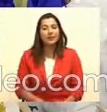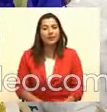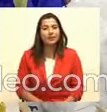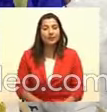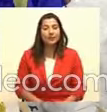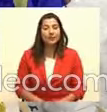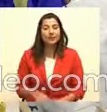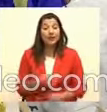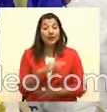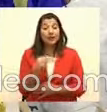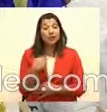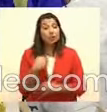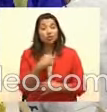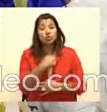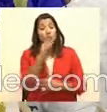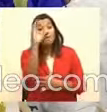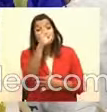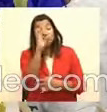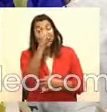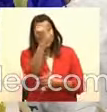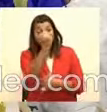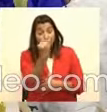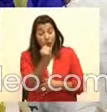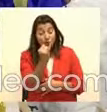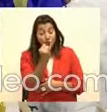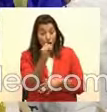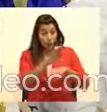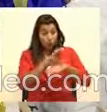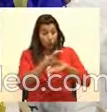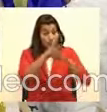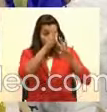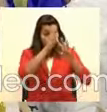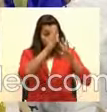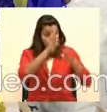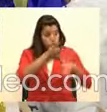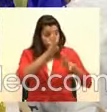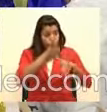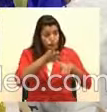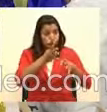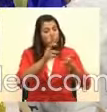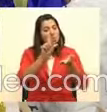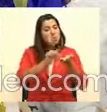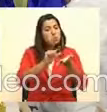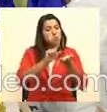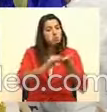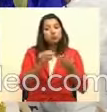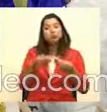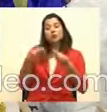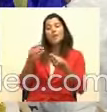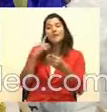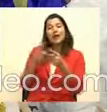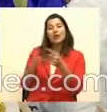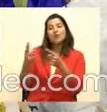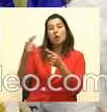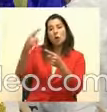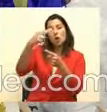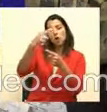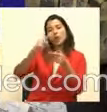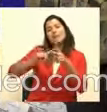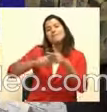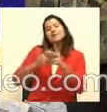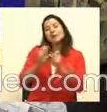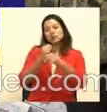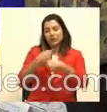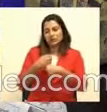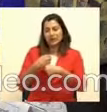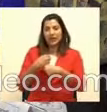bajamos las, las imágenes, y entonces, para ponerle a él, que él recorte, y las vamos, este, armando, ¿verdad? Pero, sí,